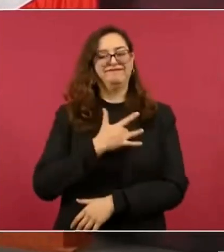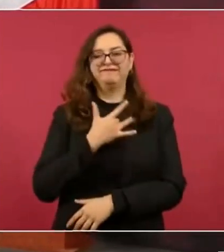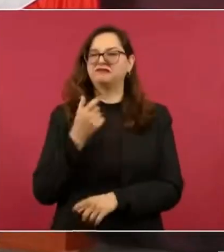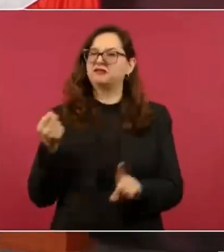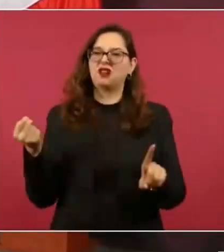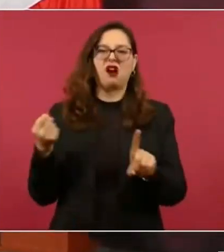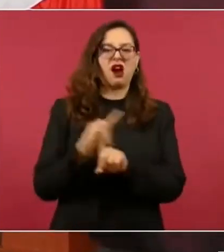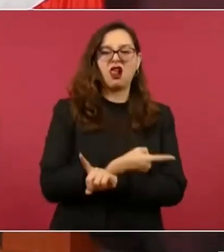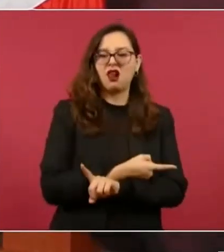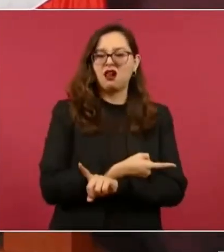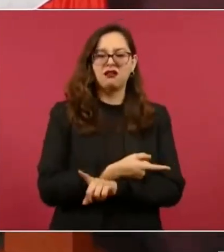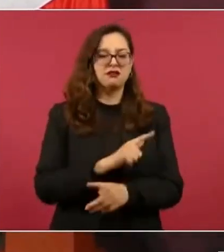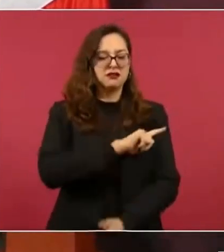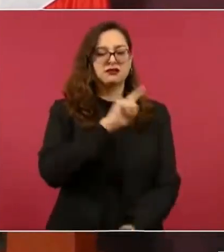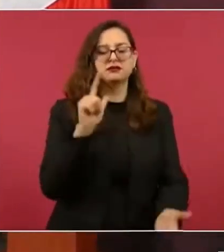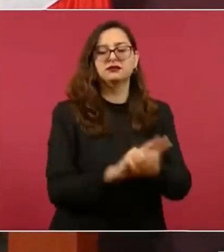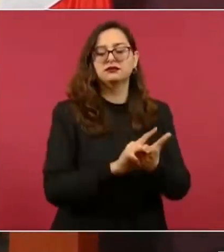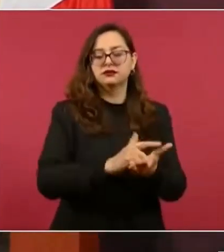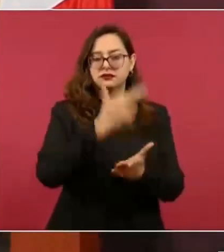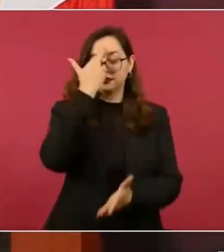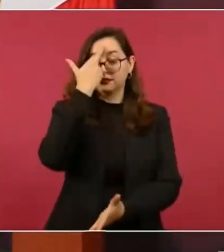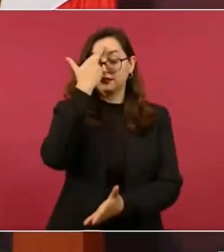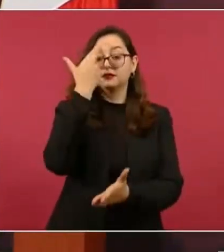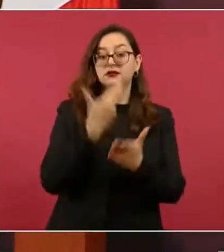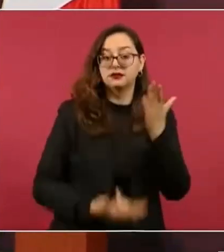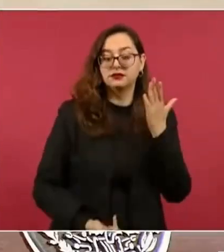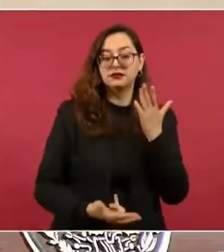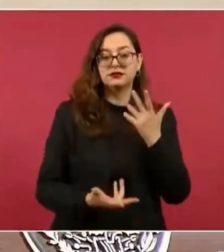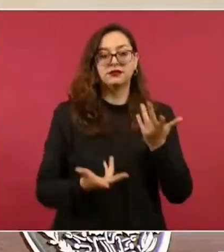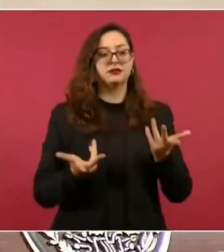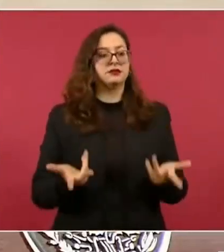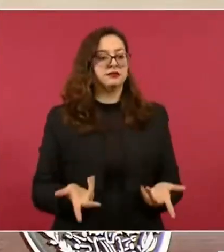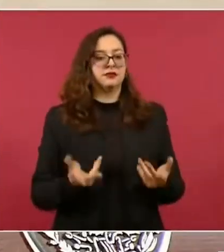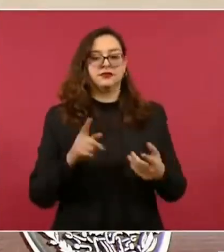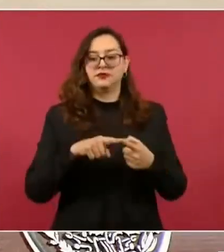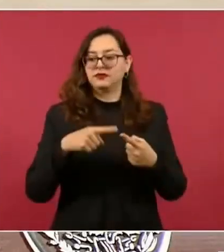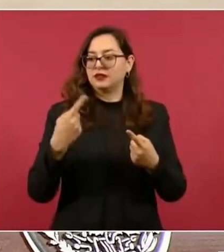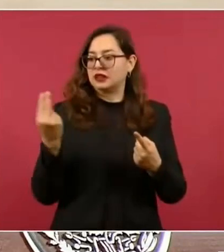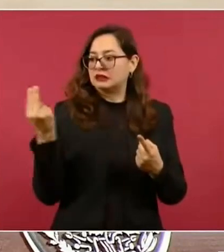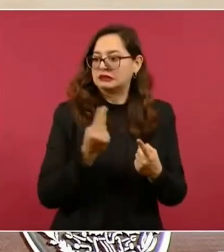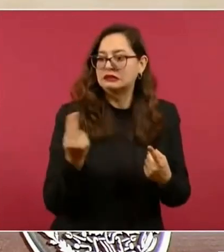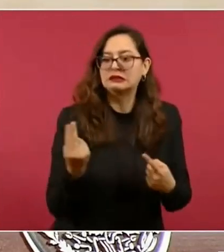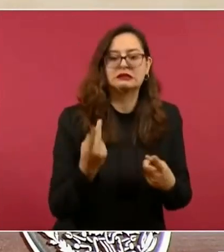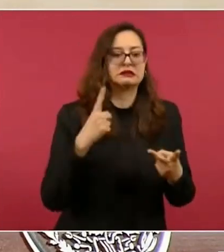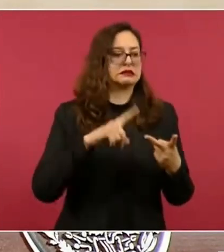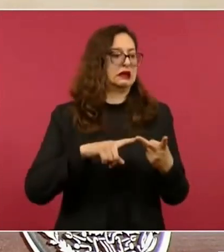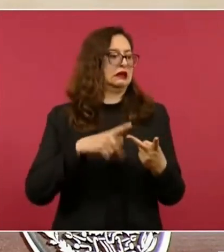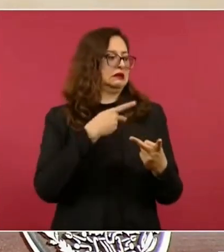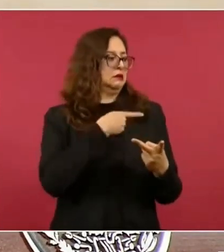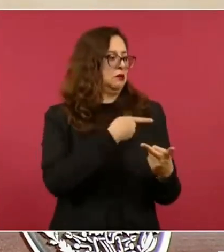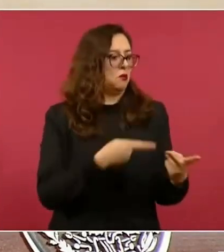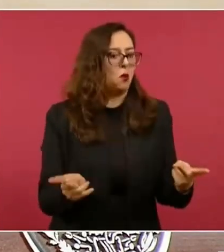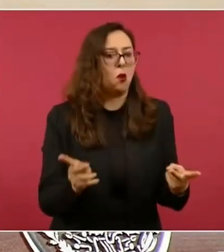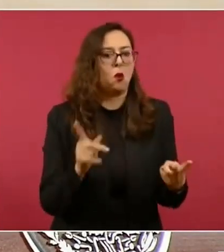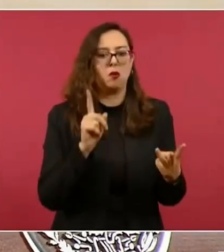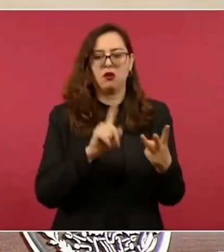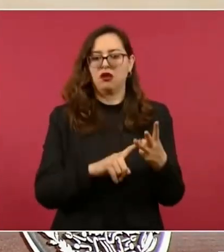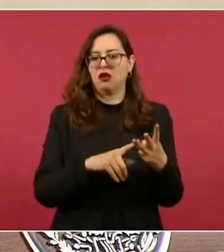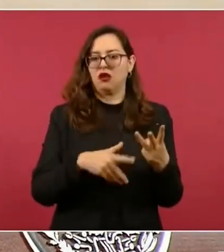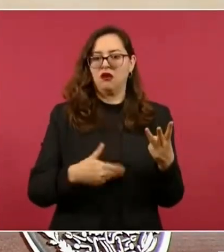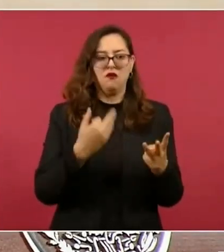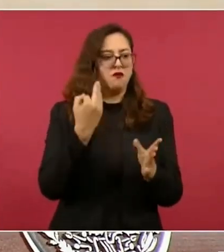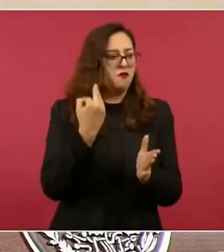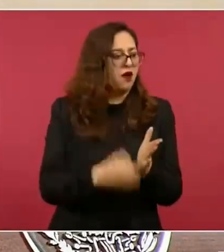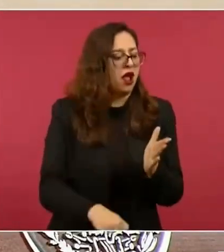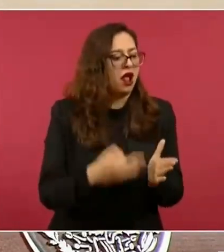por necesidad, por pobreza o por